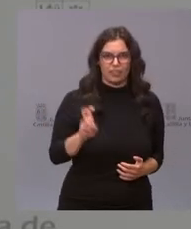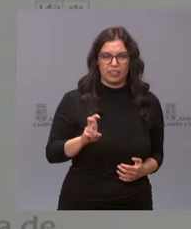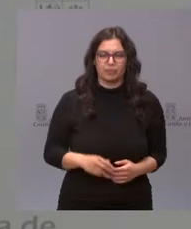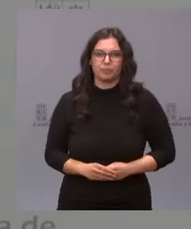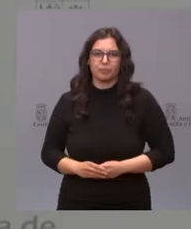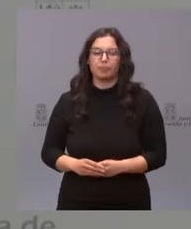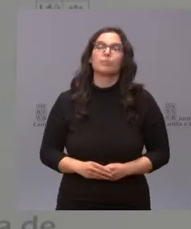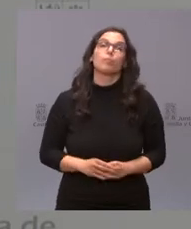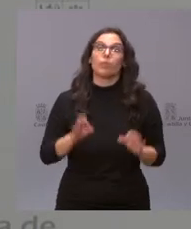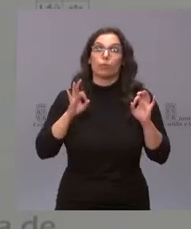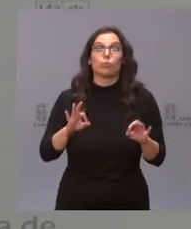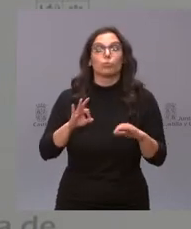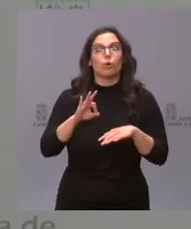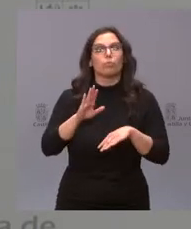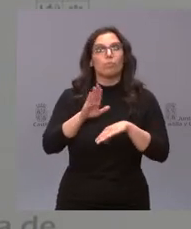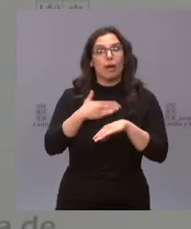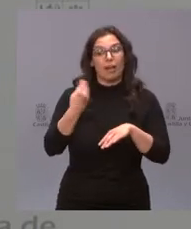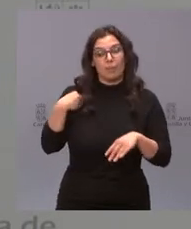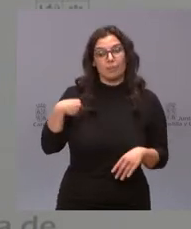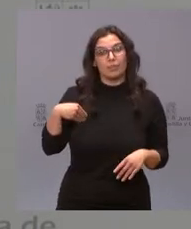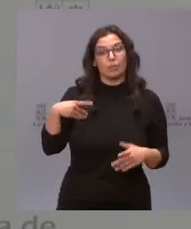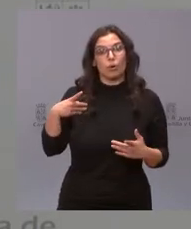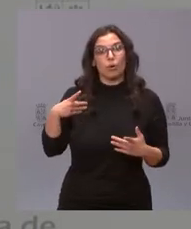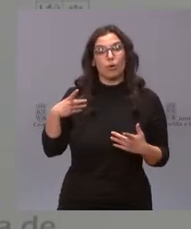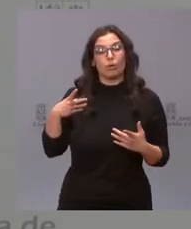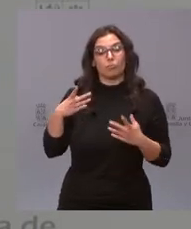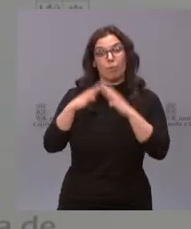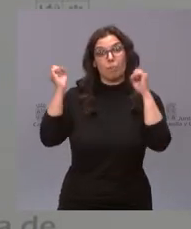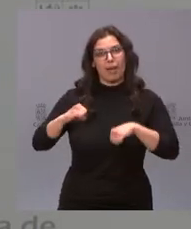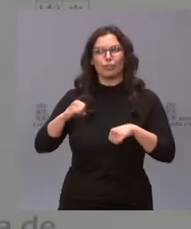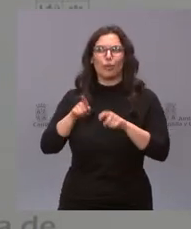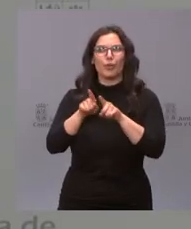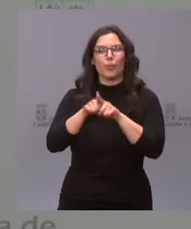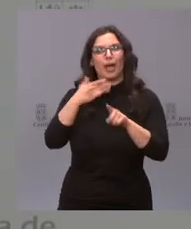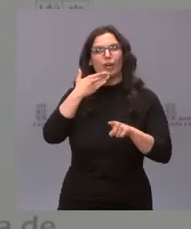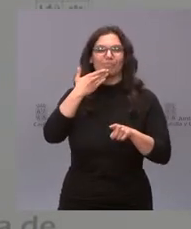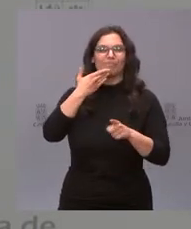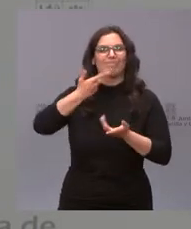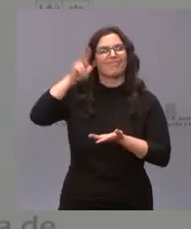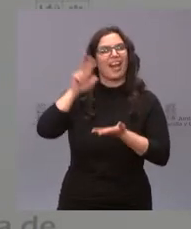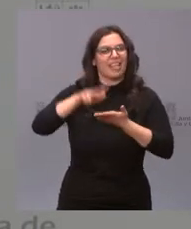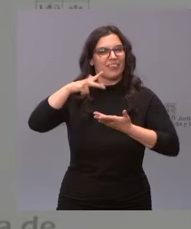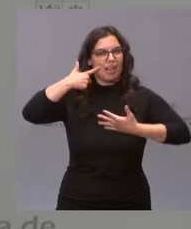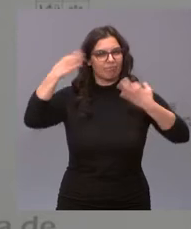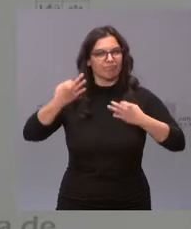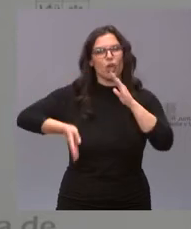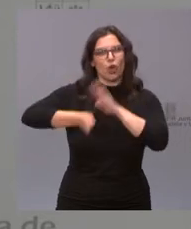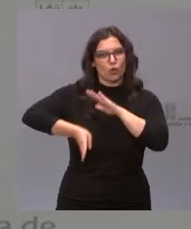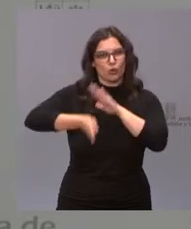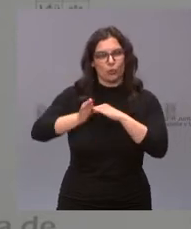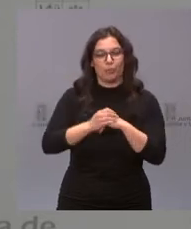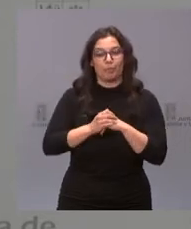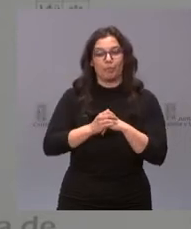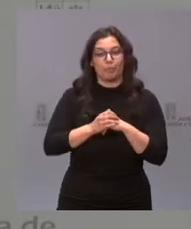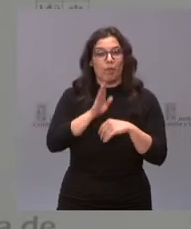precisamente para ratificar esa buena salud del pacto, que, como digo, es un pacto que ha sido útil